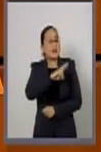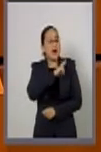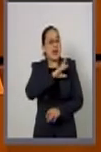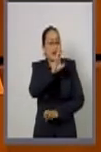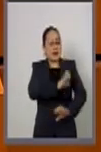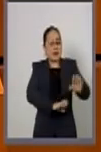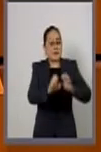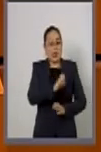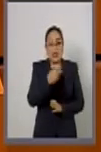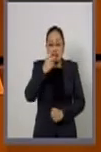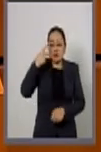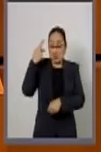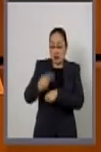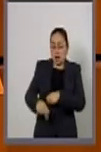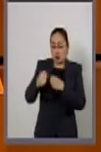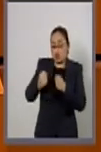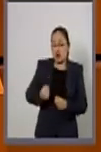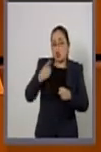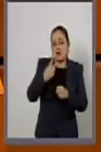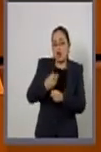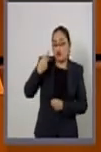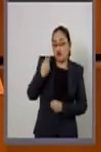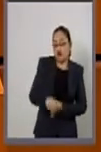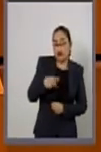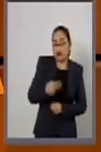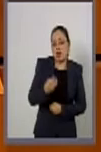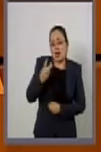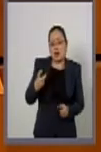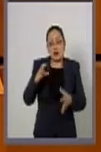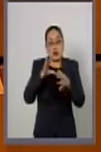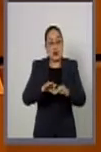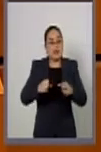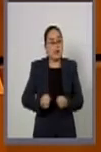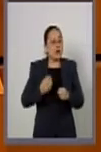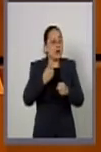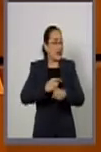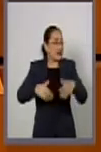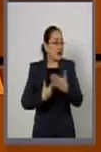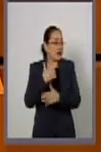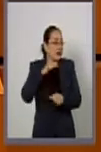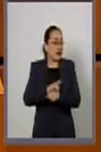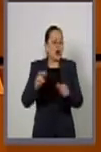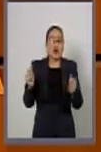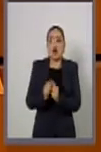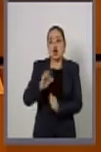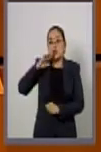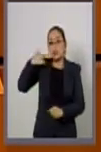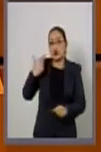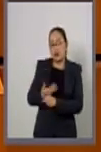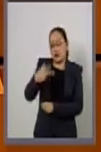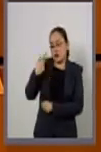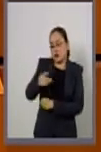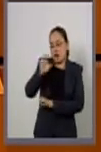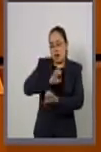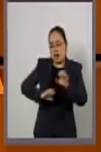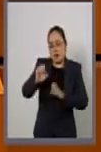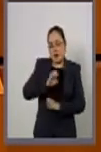riesgo la seguridad nuclear, que es parte de la seguridad nacional bajo responsabilidad de estas empresas.